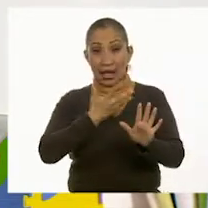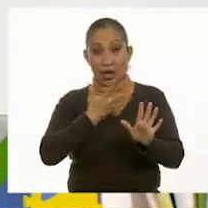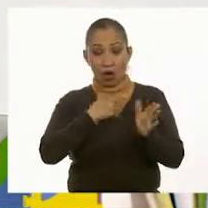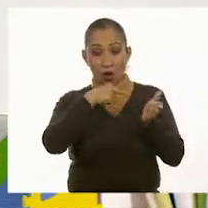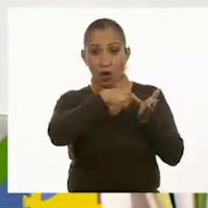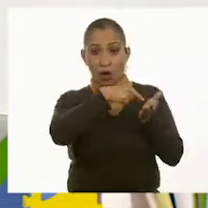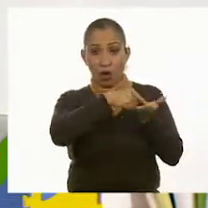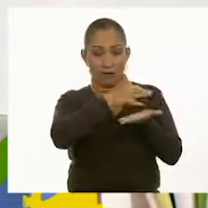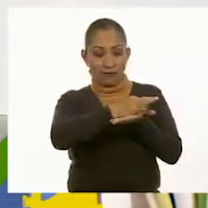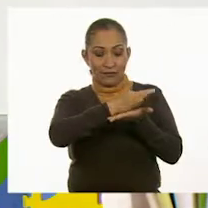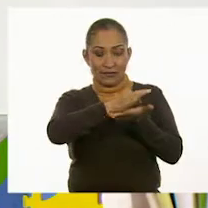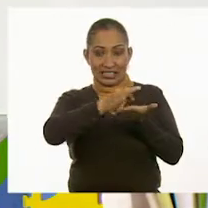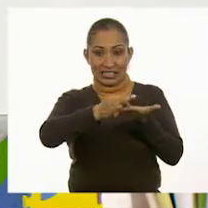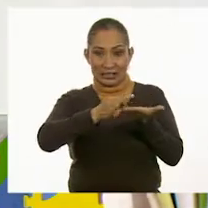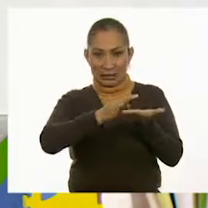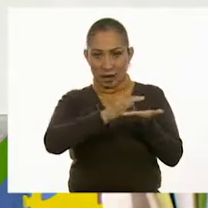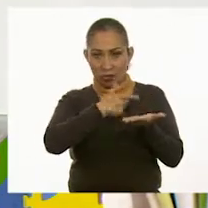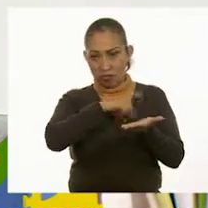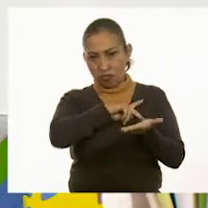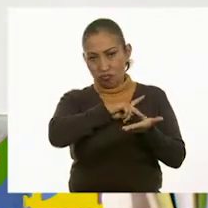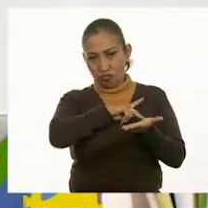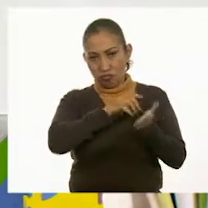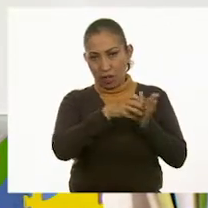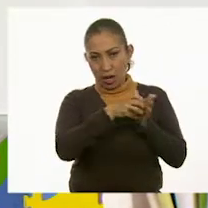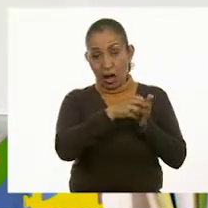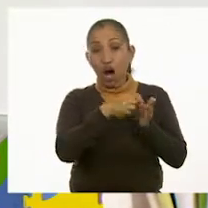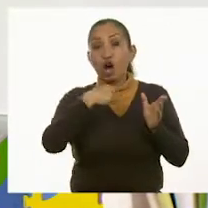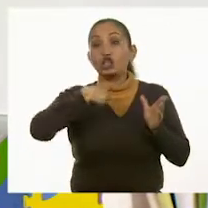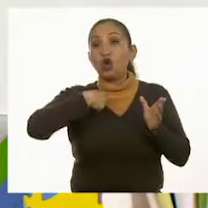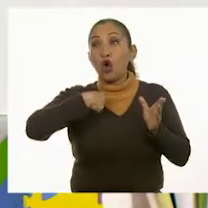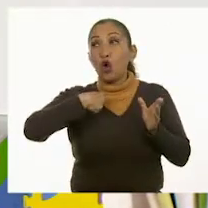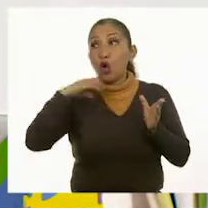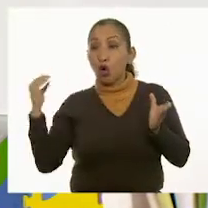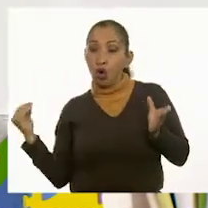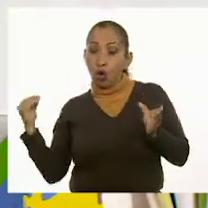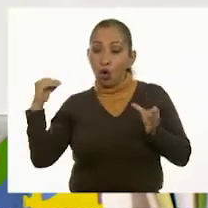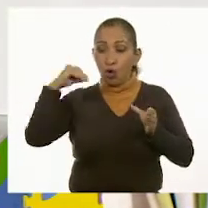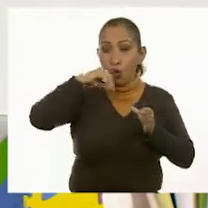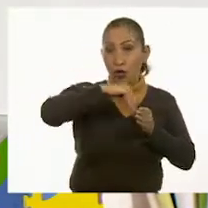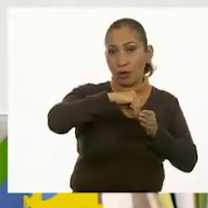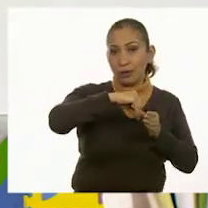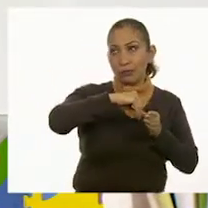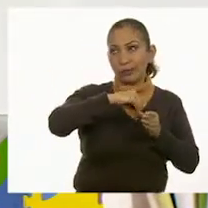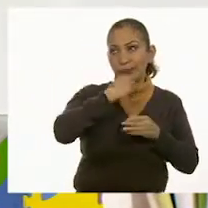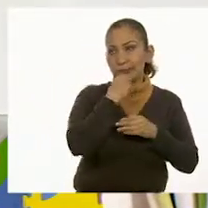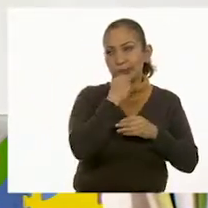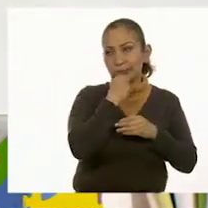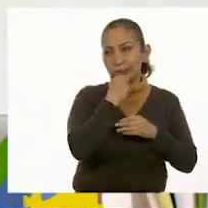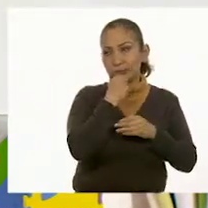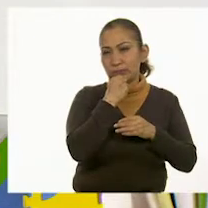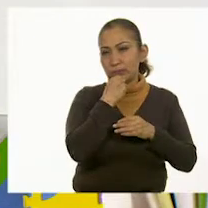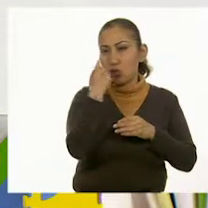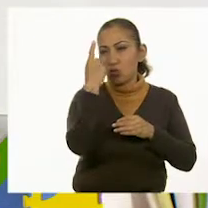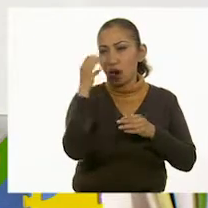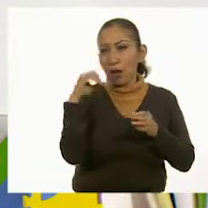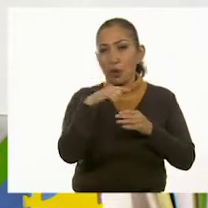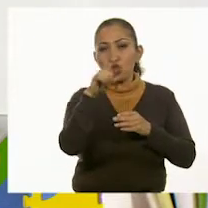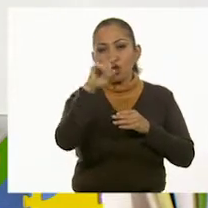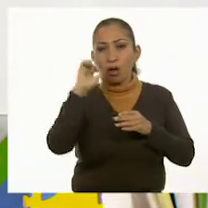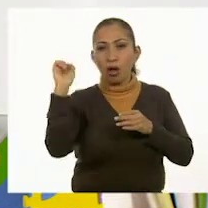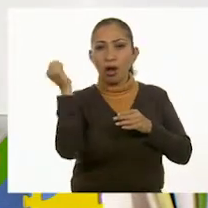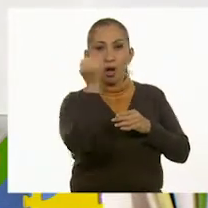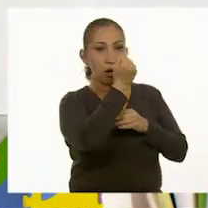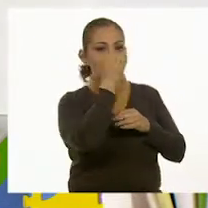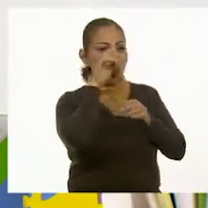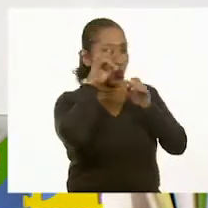cierta cantidad de fichitas. Cierto. Yo voy a agregar una fichita. Pero necesito que te des la vuelta